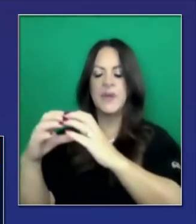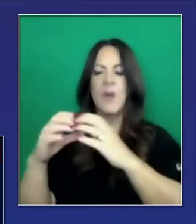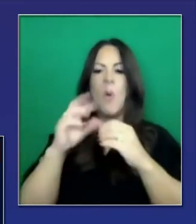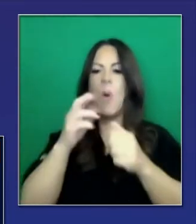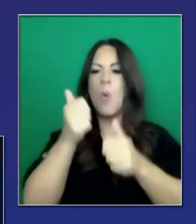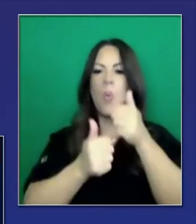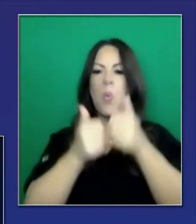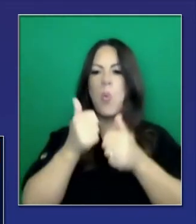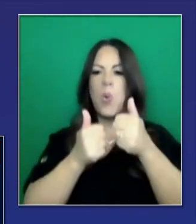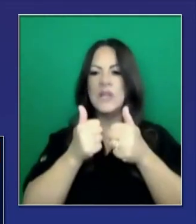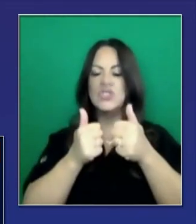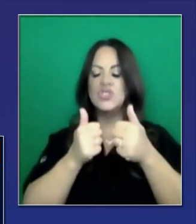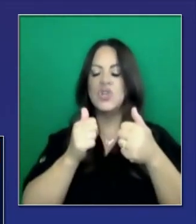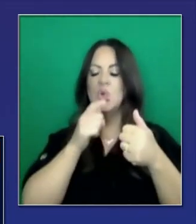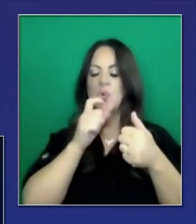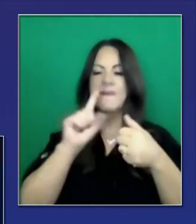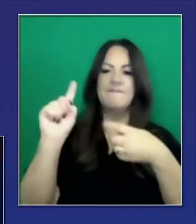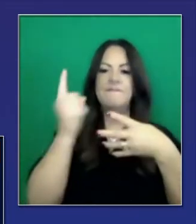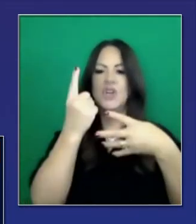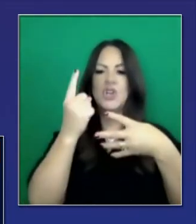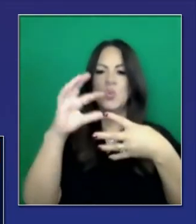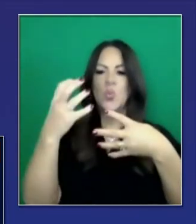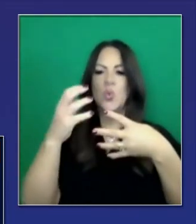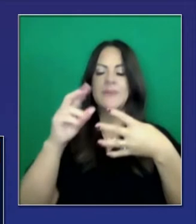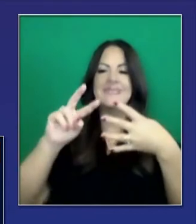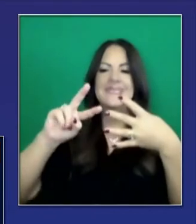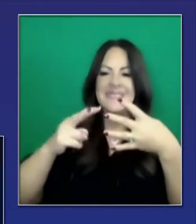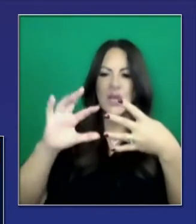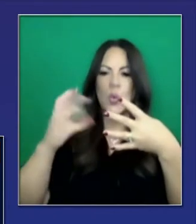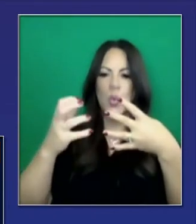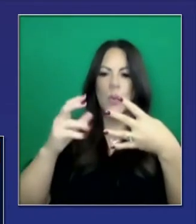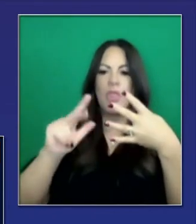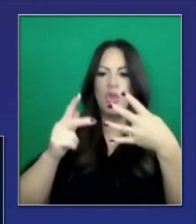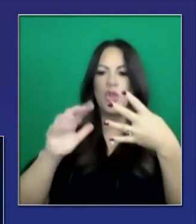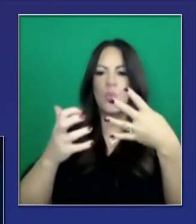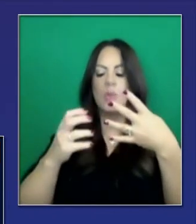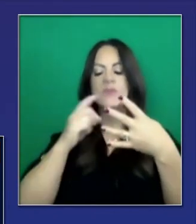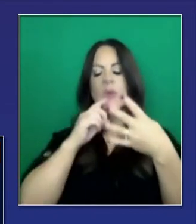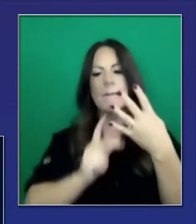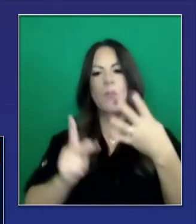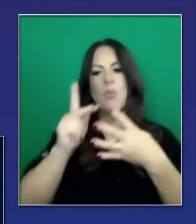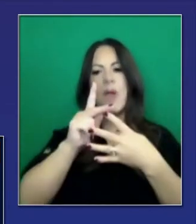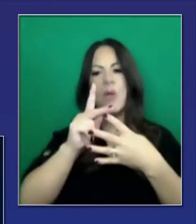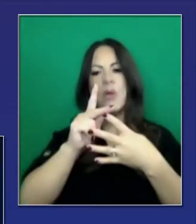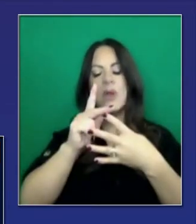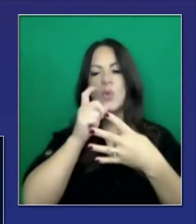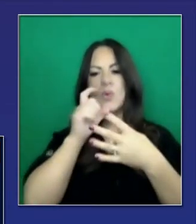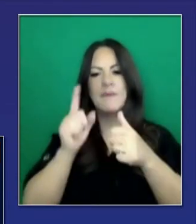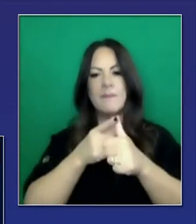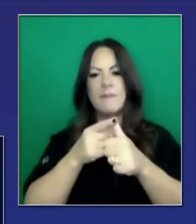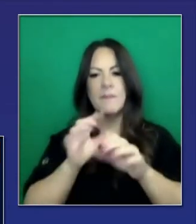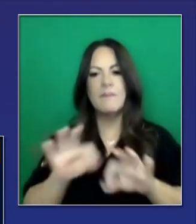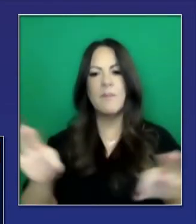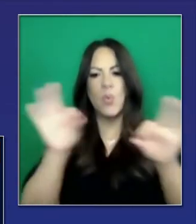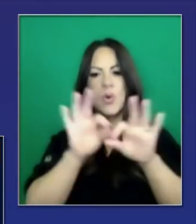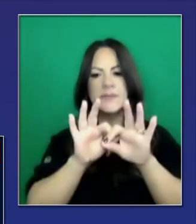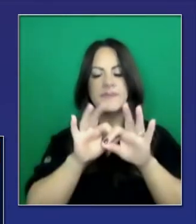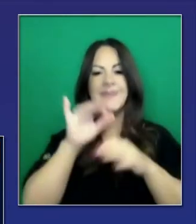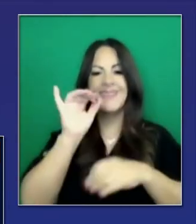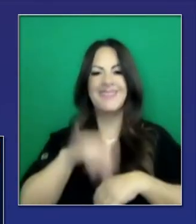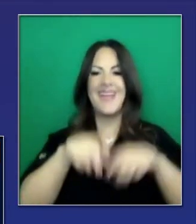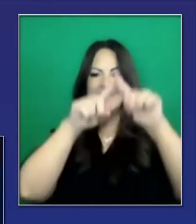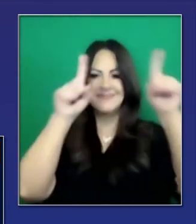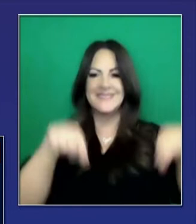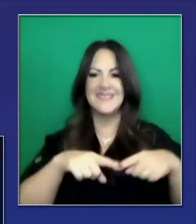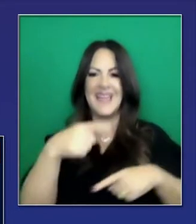Y después está la categorización de las prioridades dentro de esas prioridades. Entonces, esta es la transparencia